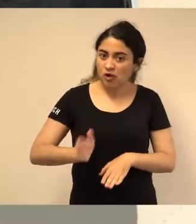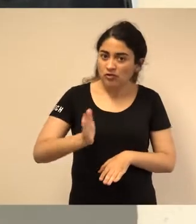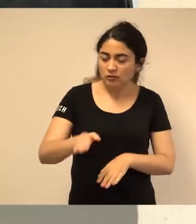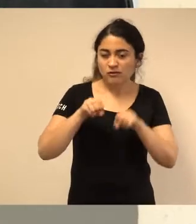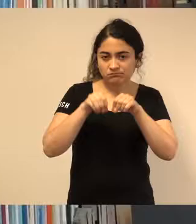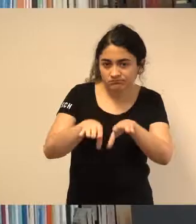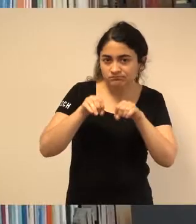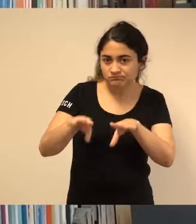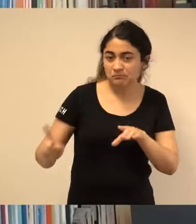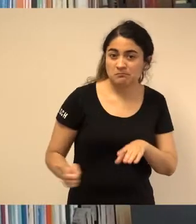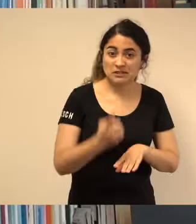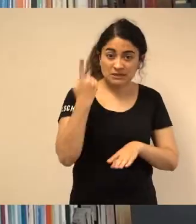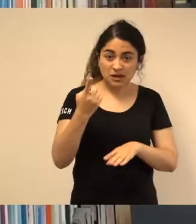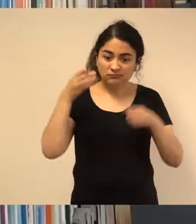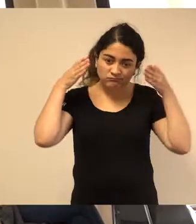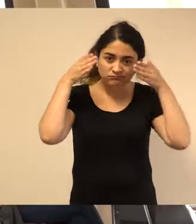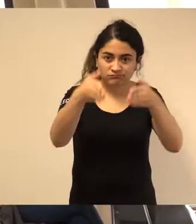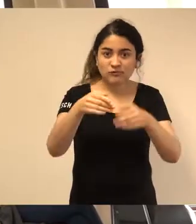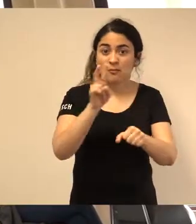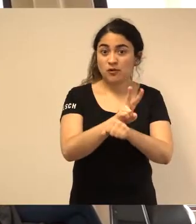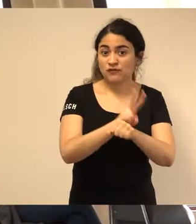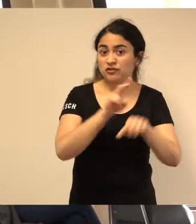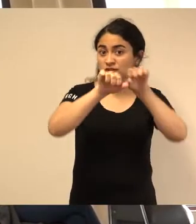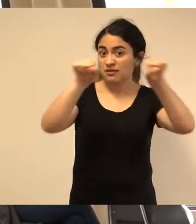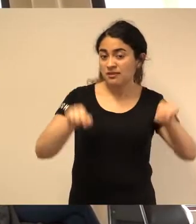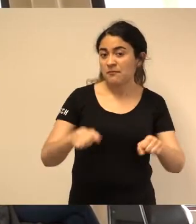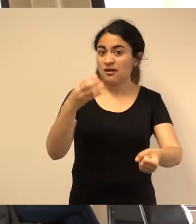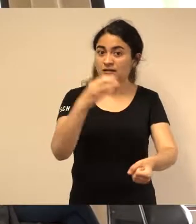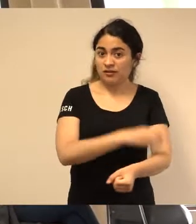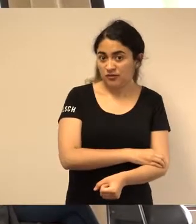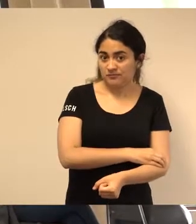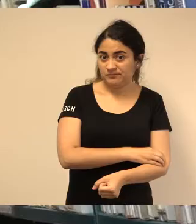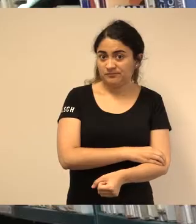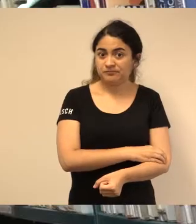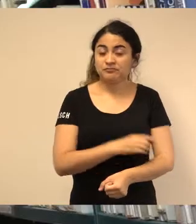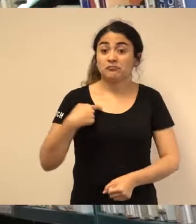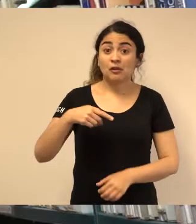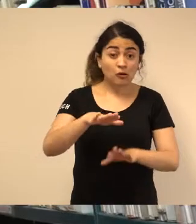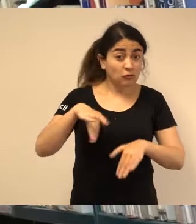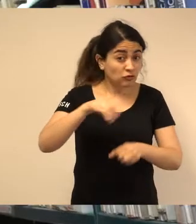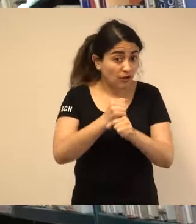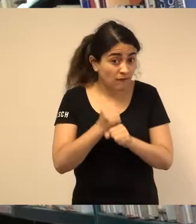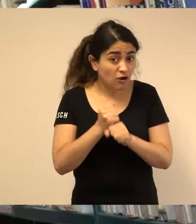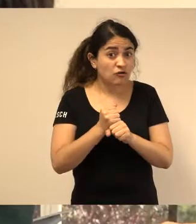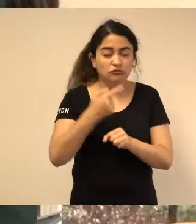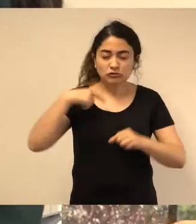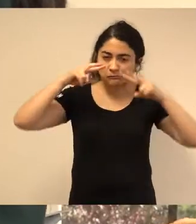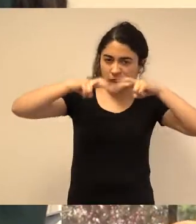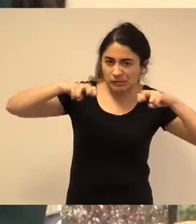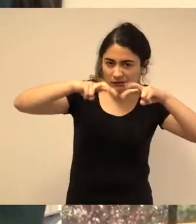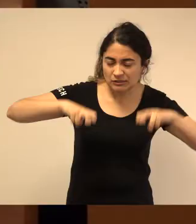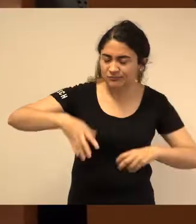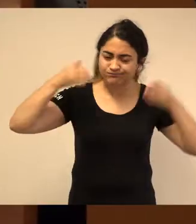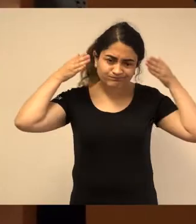dirigida principalmente al profesorado del sistema educativo regional. En nuestra labor, la investigación educativa